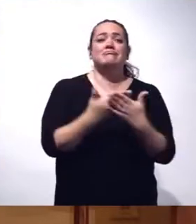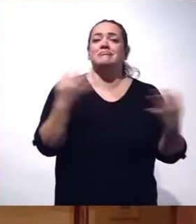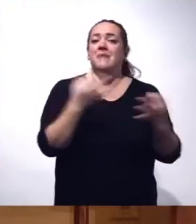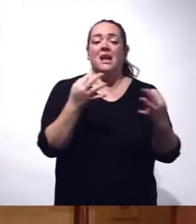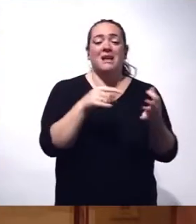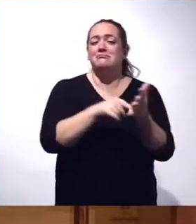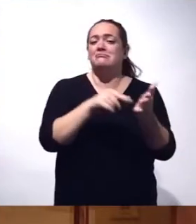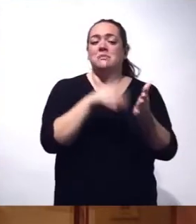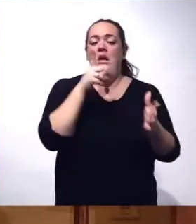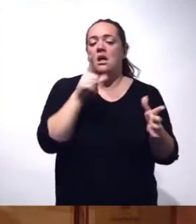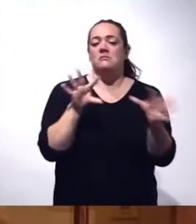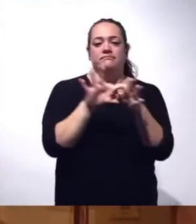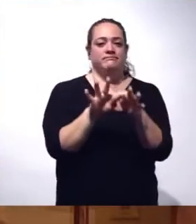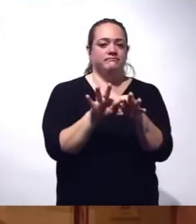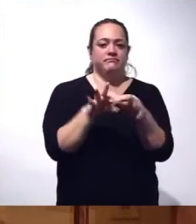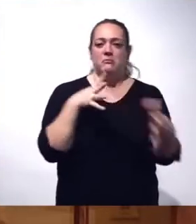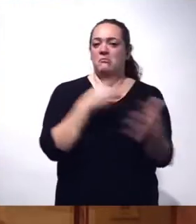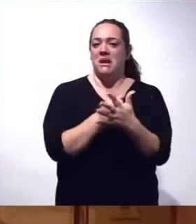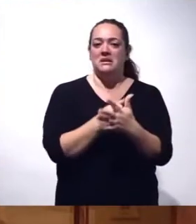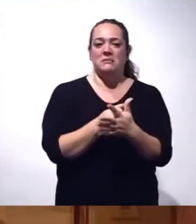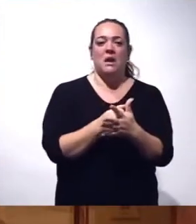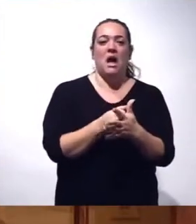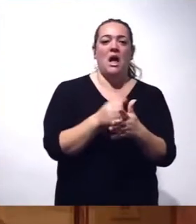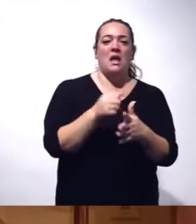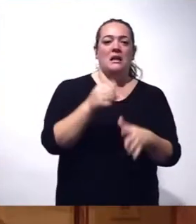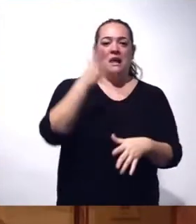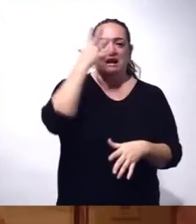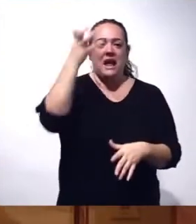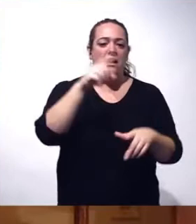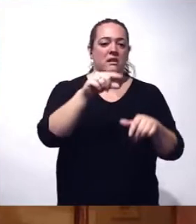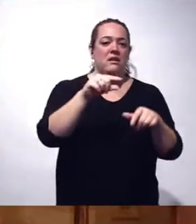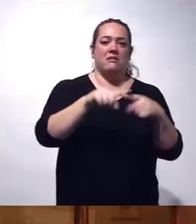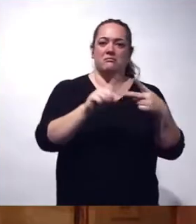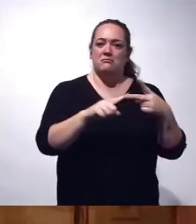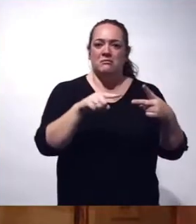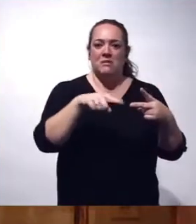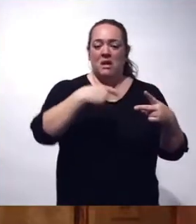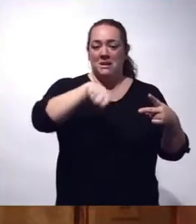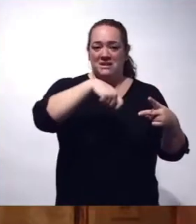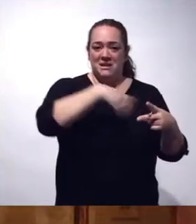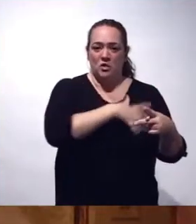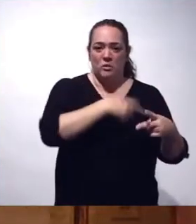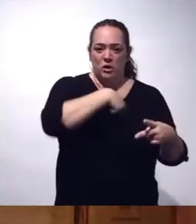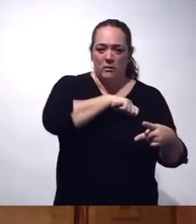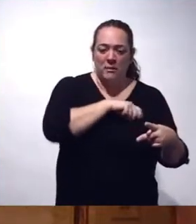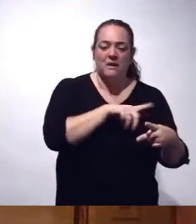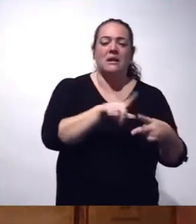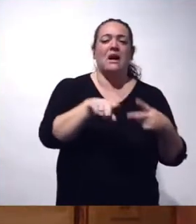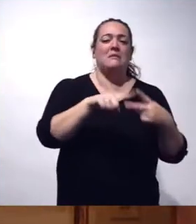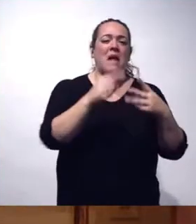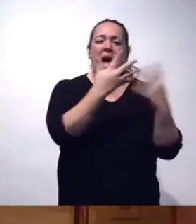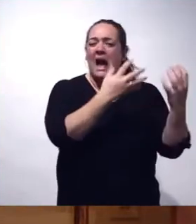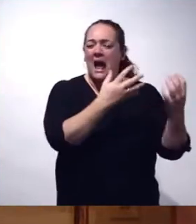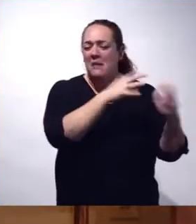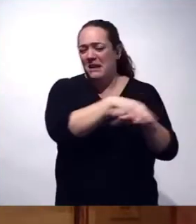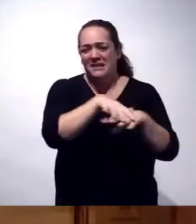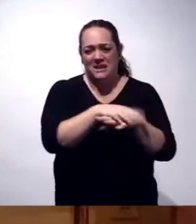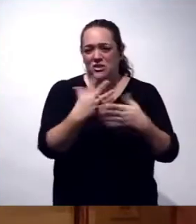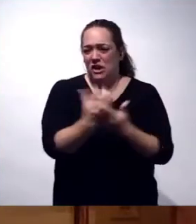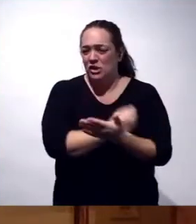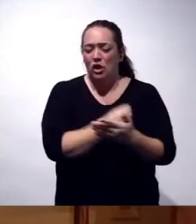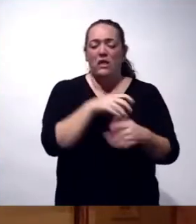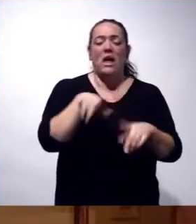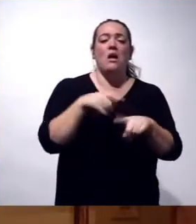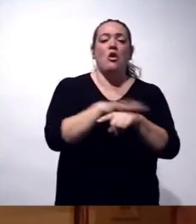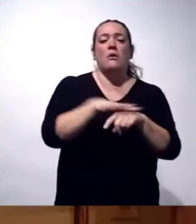instituciones, y con los palmeros ha estado el rey, estado el gobierno de España, estado todas las administraciones locales de la isla de La Palma, del gobierno